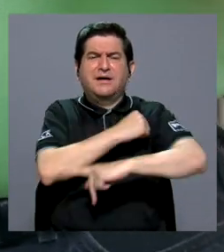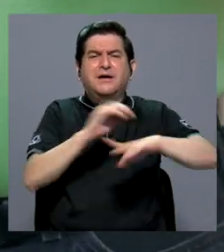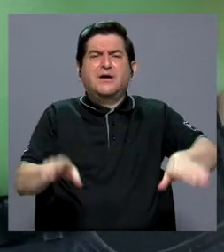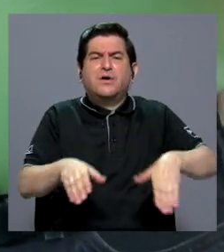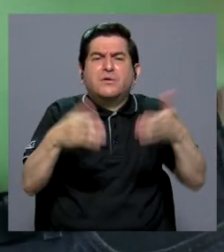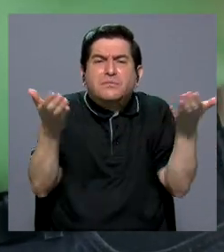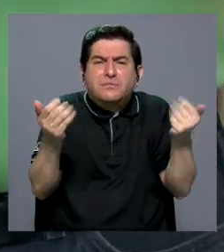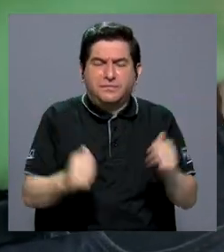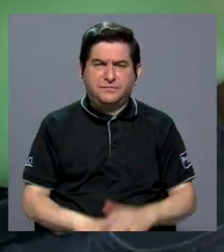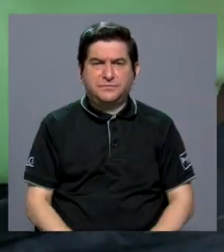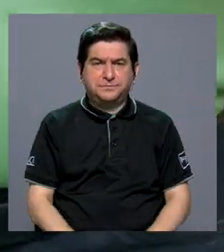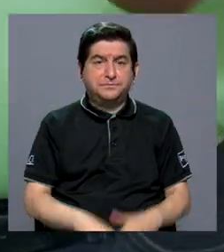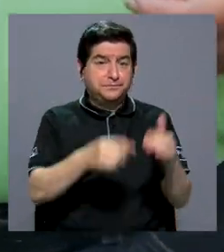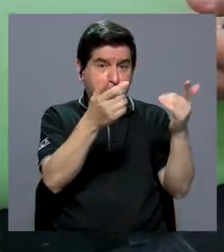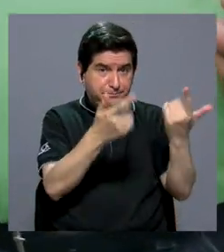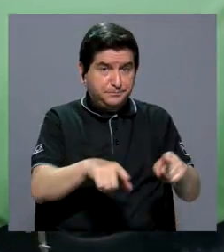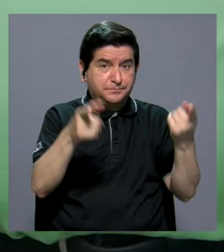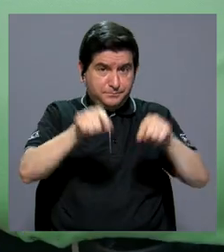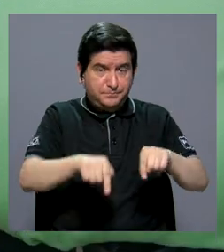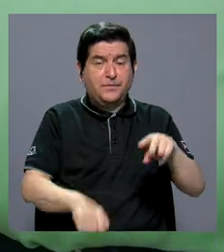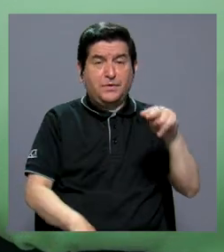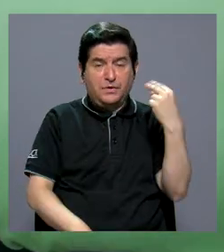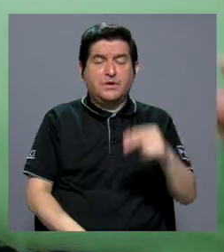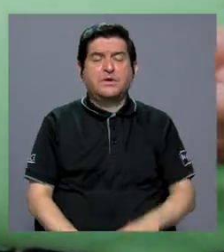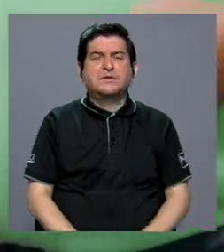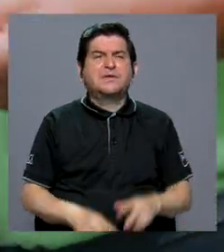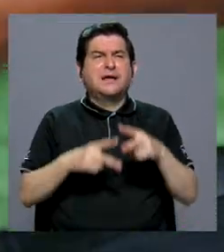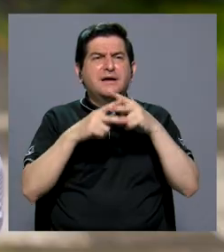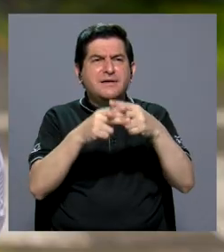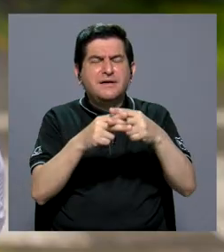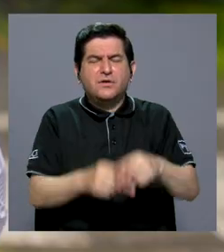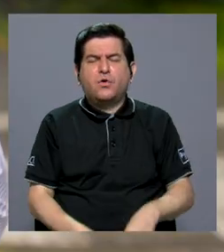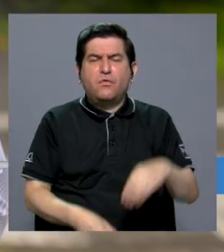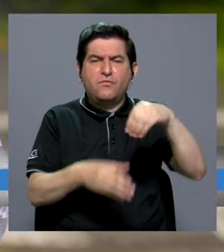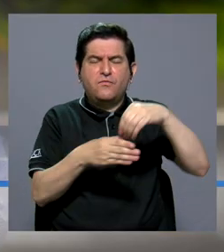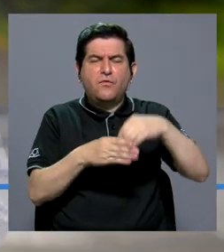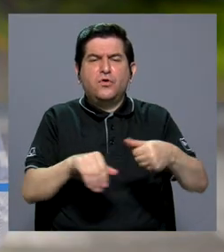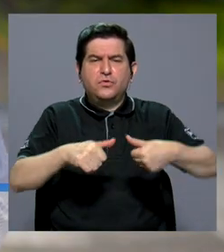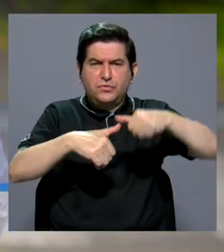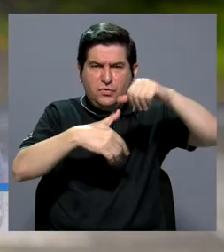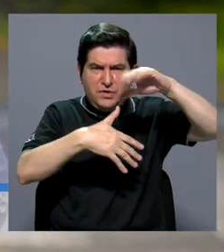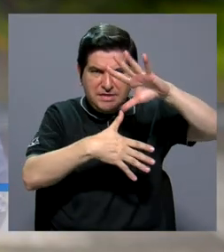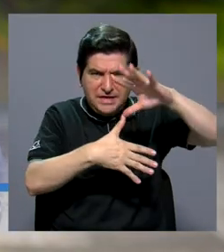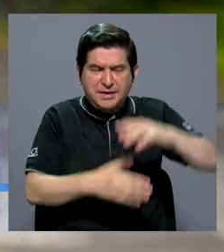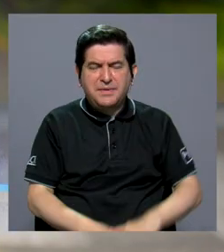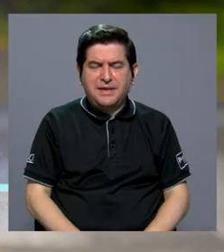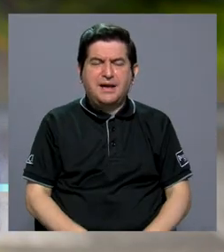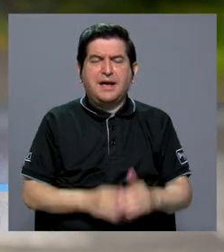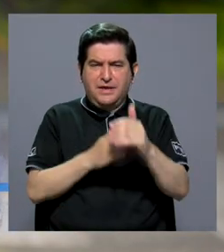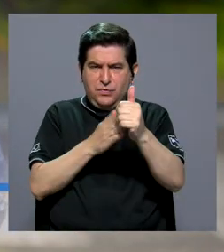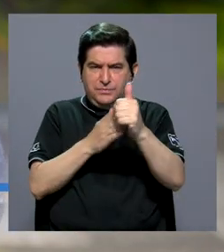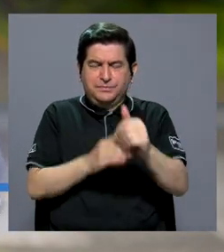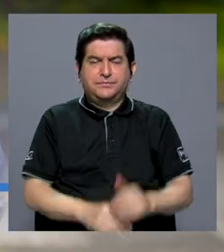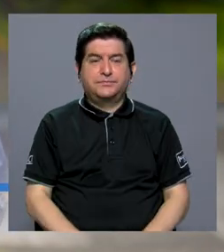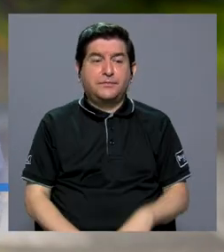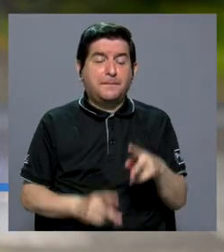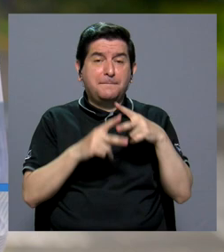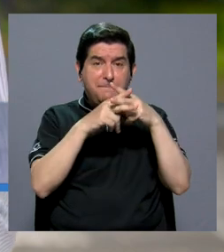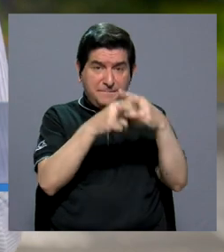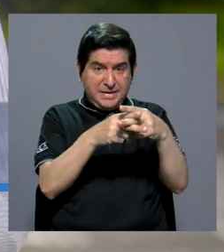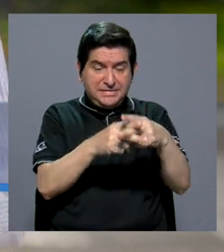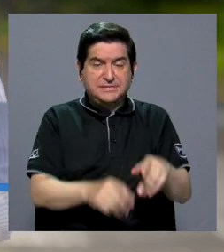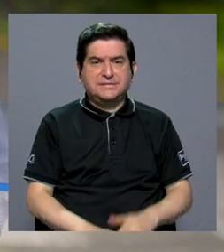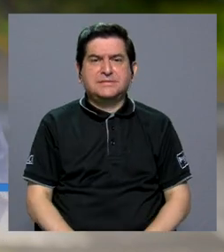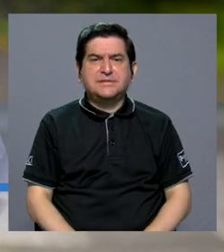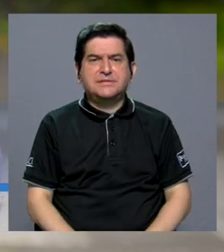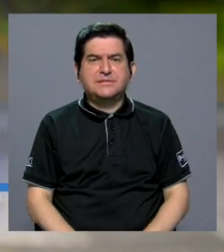Se ha venido dando el anuncio de un crédito con el Fondo Interamericano de Reservas. Este